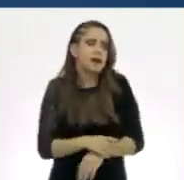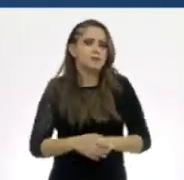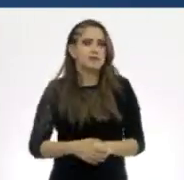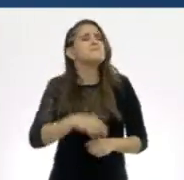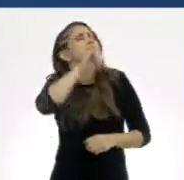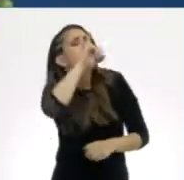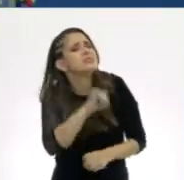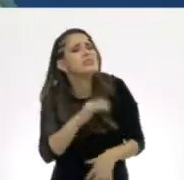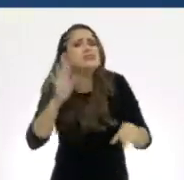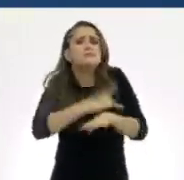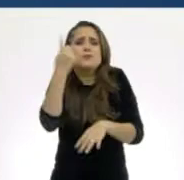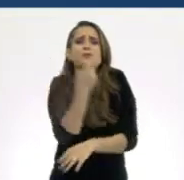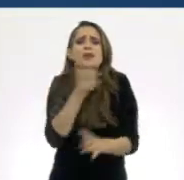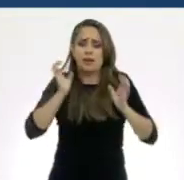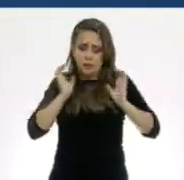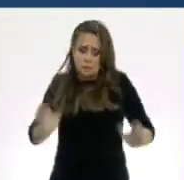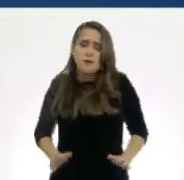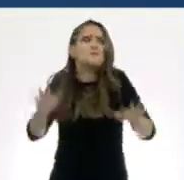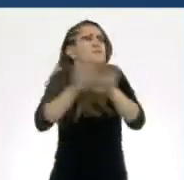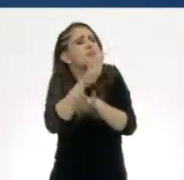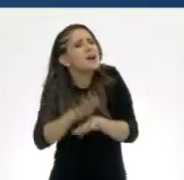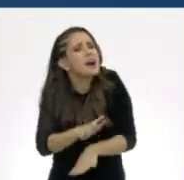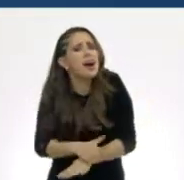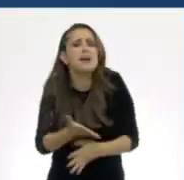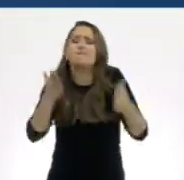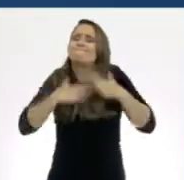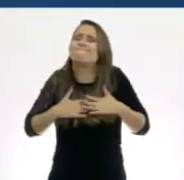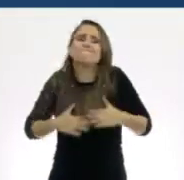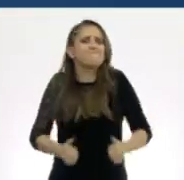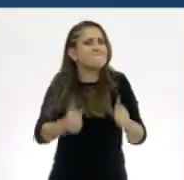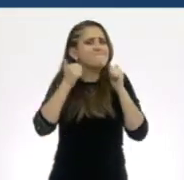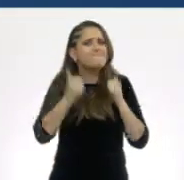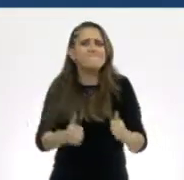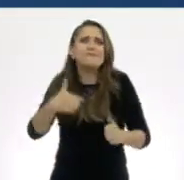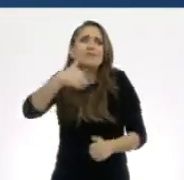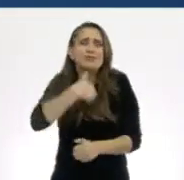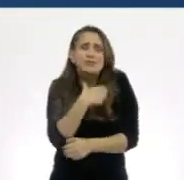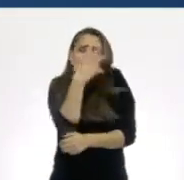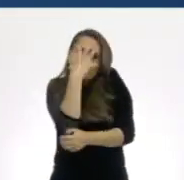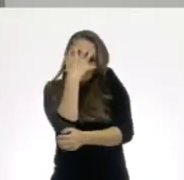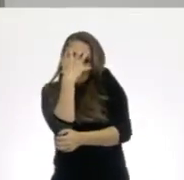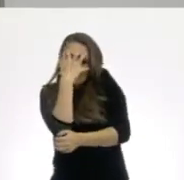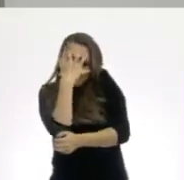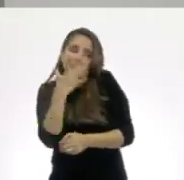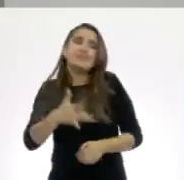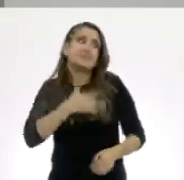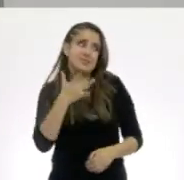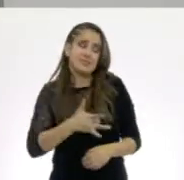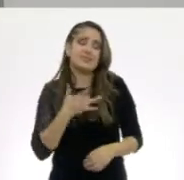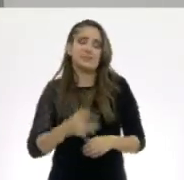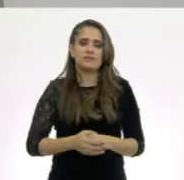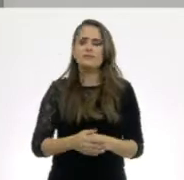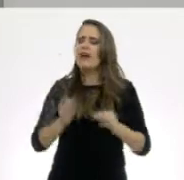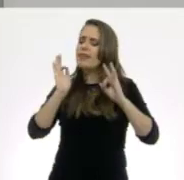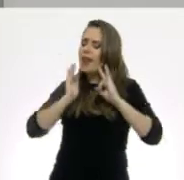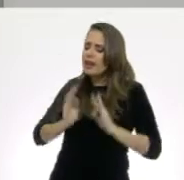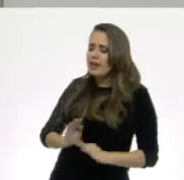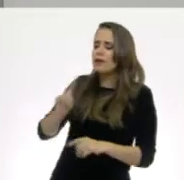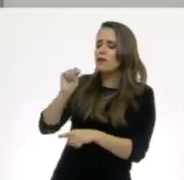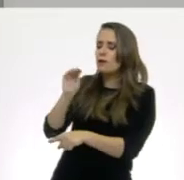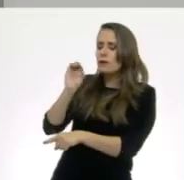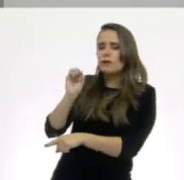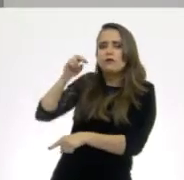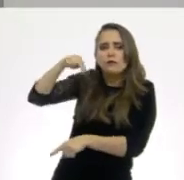¿Por qué me está pasando esto a mí? No lo puedo entender. Tengo un poco de pena. Tranquilo, Tom. Vamos a